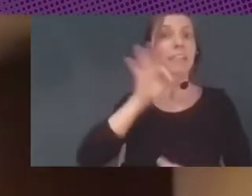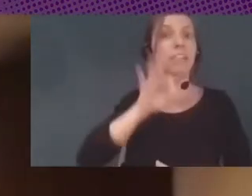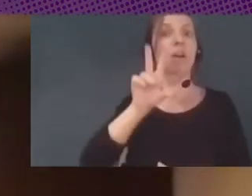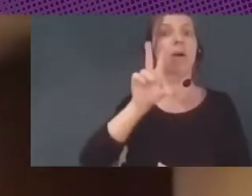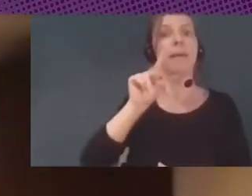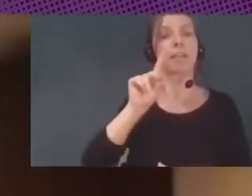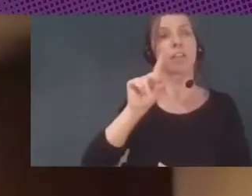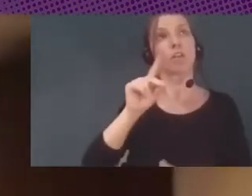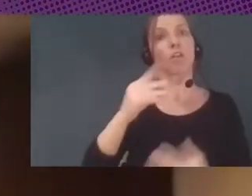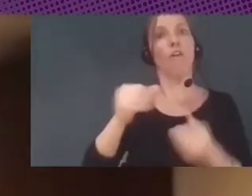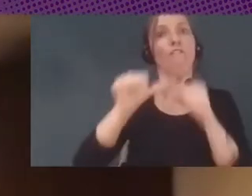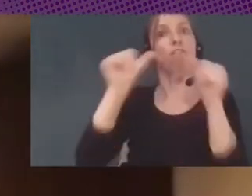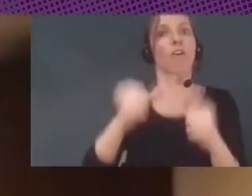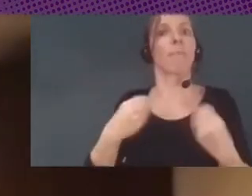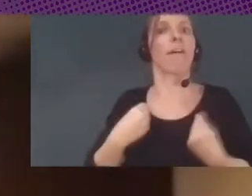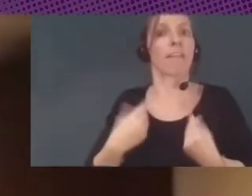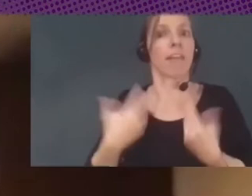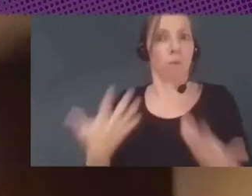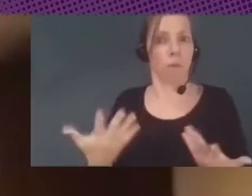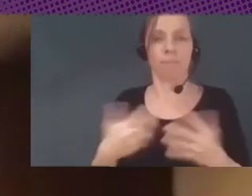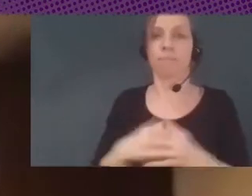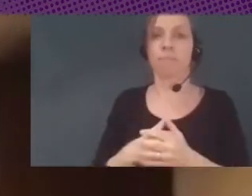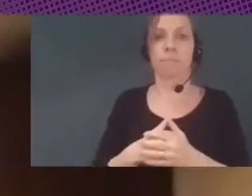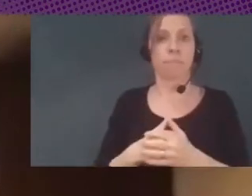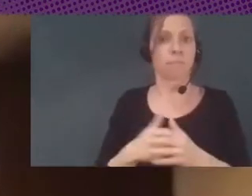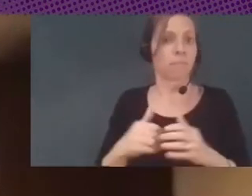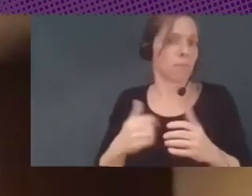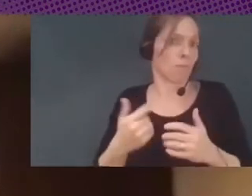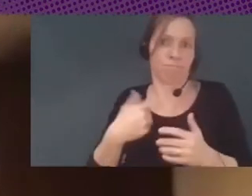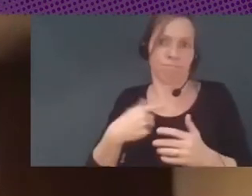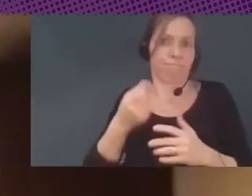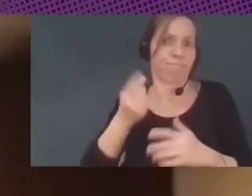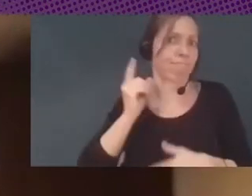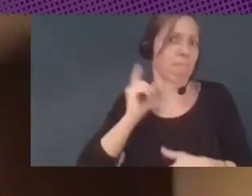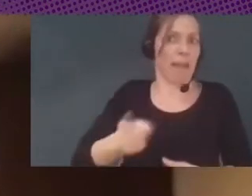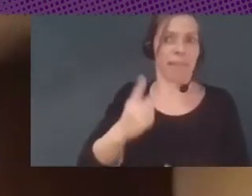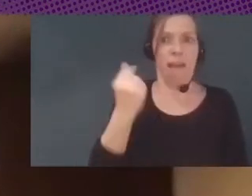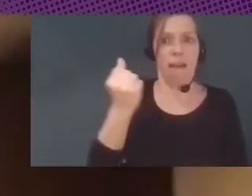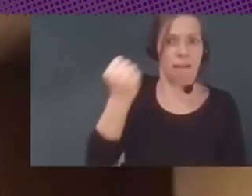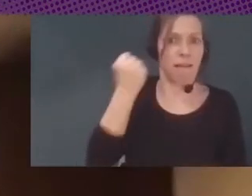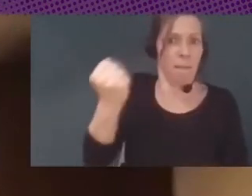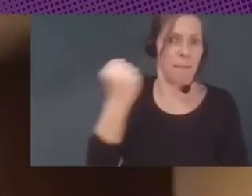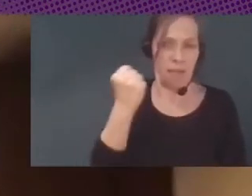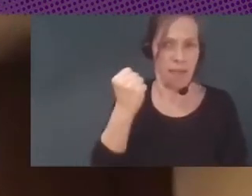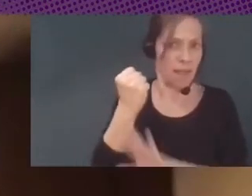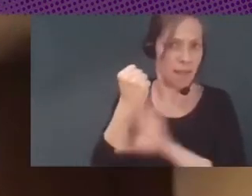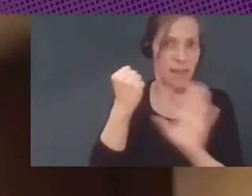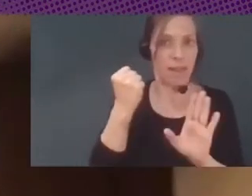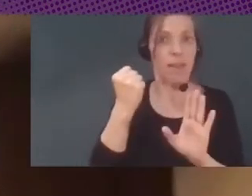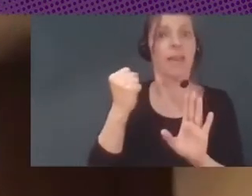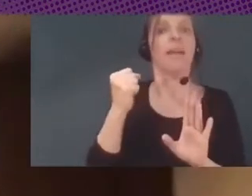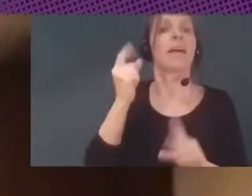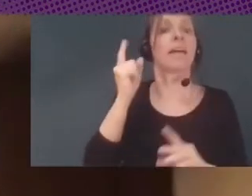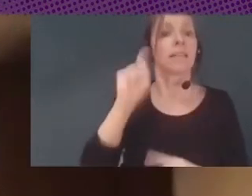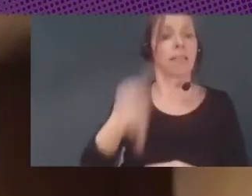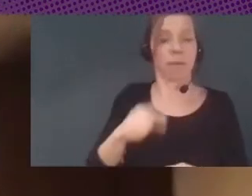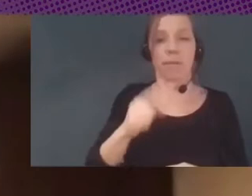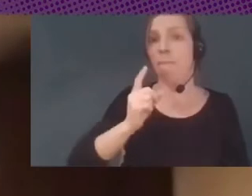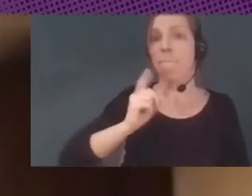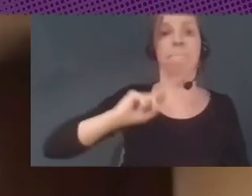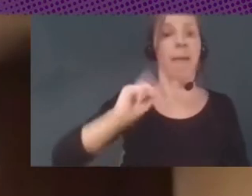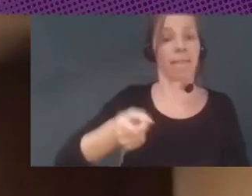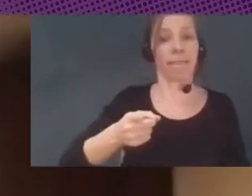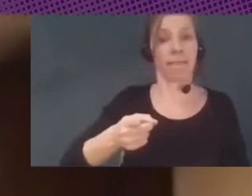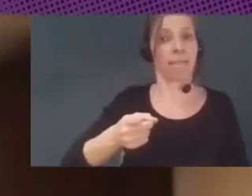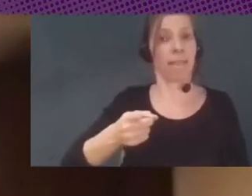dinámica absolutamente dominada por el capital financiero y una dinámica absolutamente dominada dominada por las